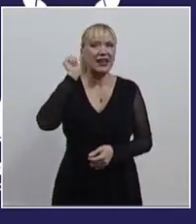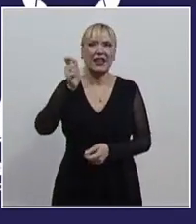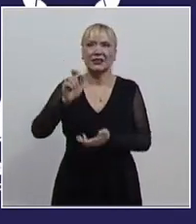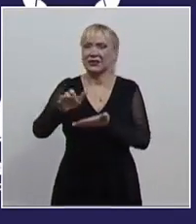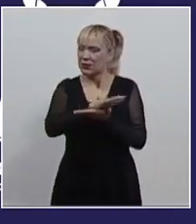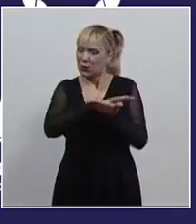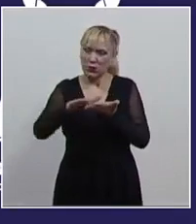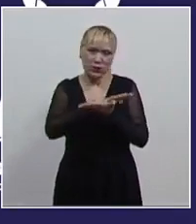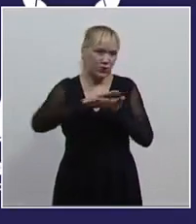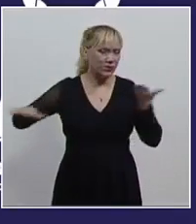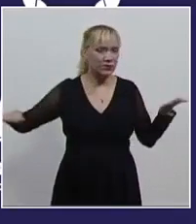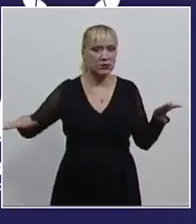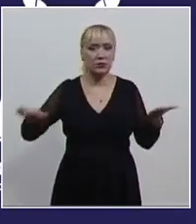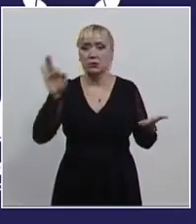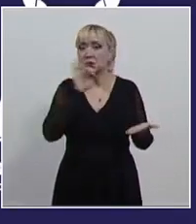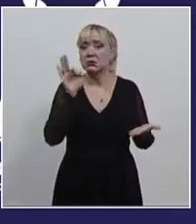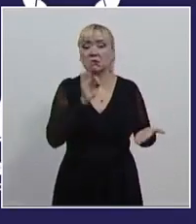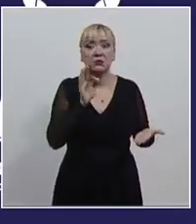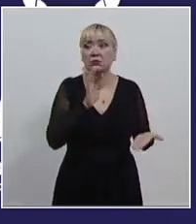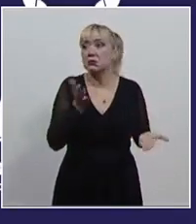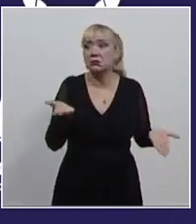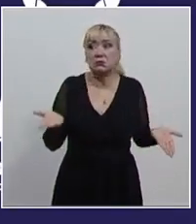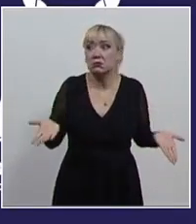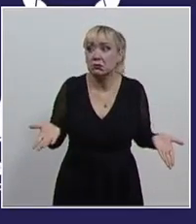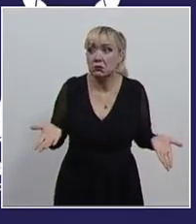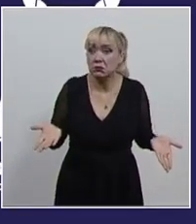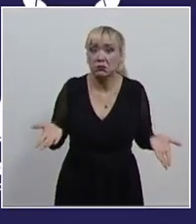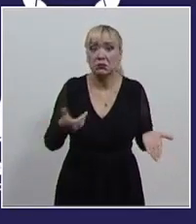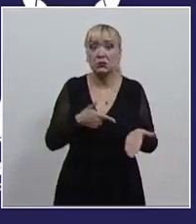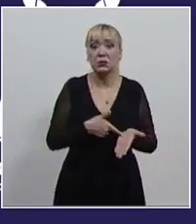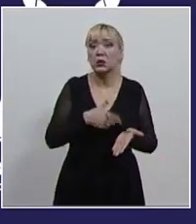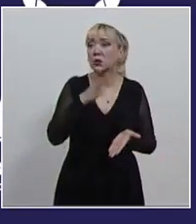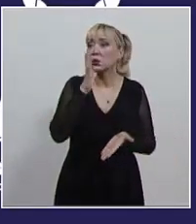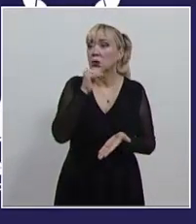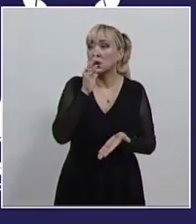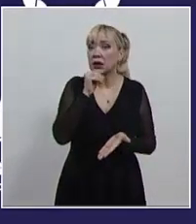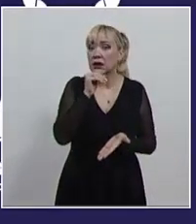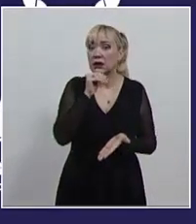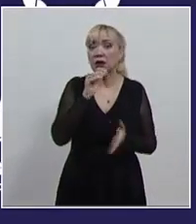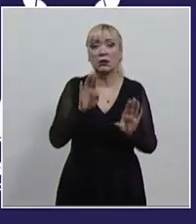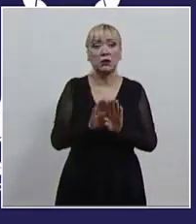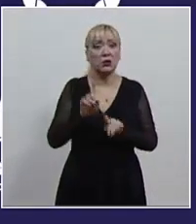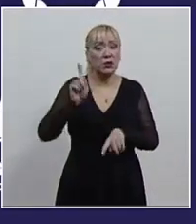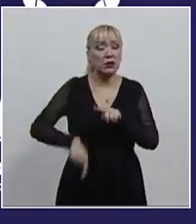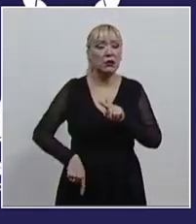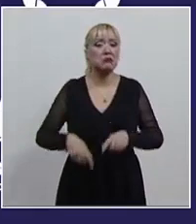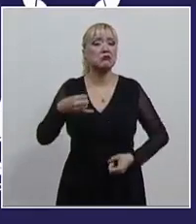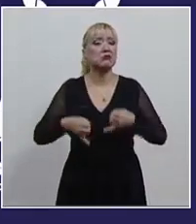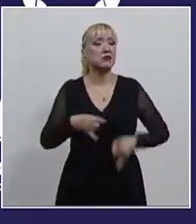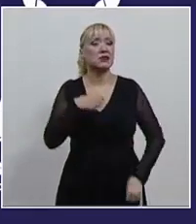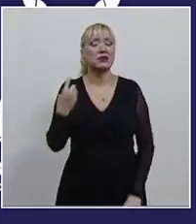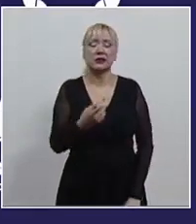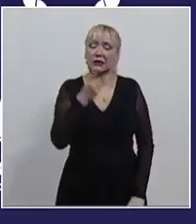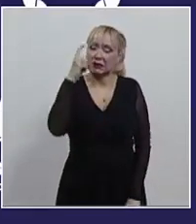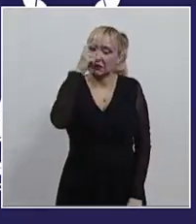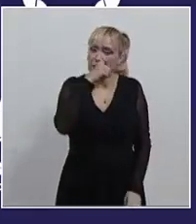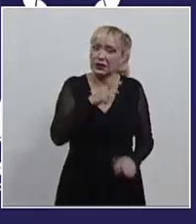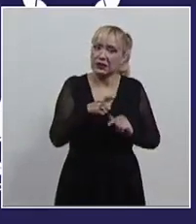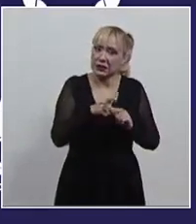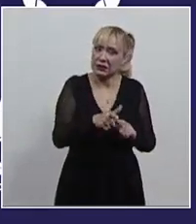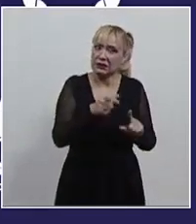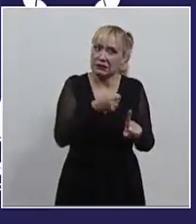eso no exista, la labor de los juzgadores está aún inacabada. Los retos persisten. El mayor,